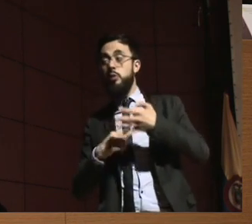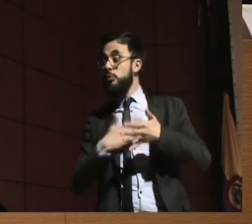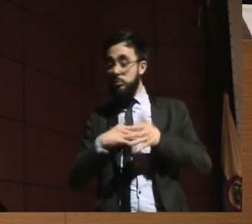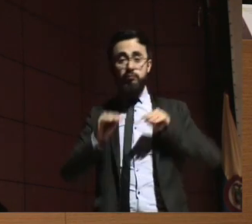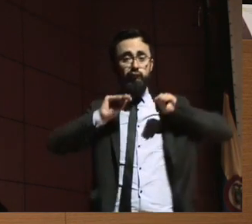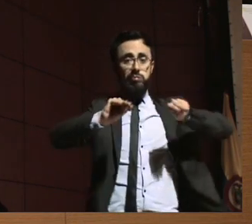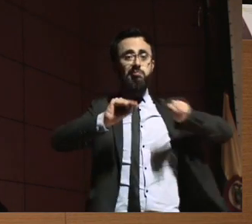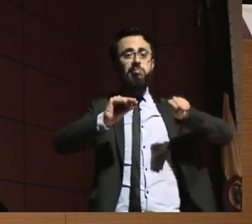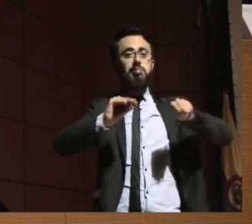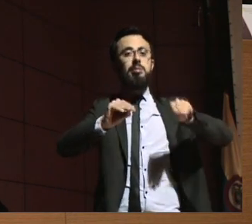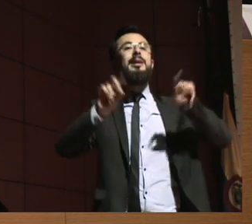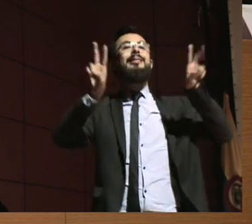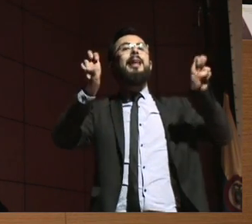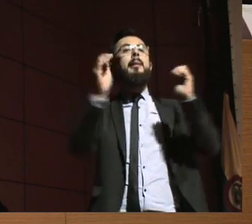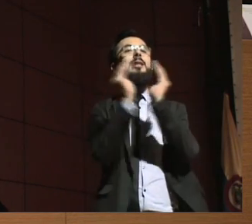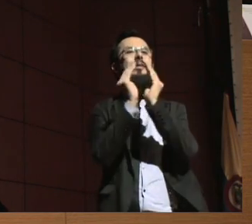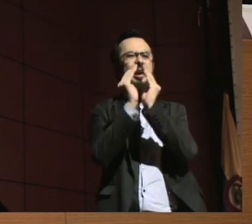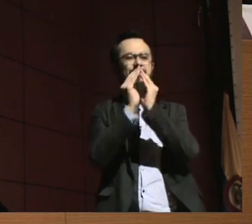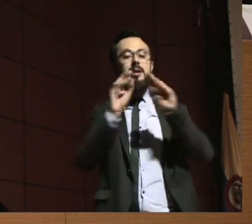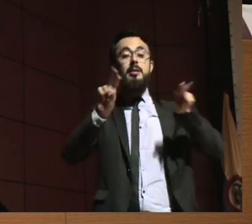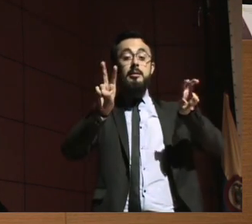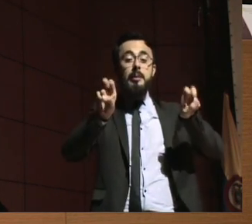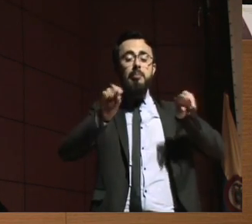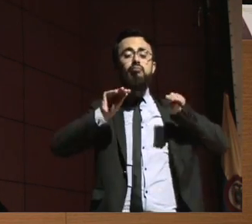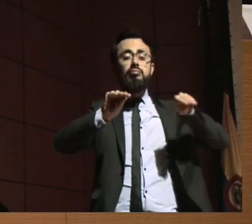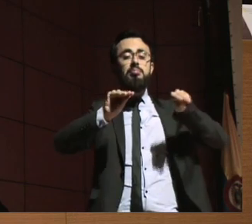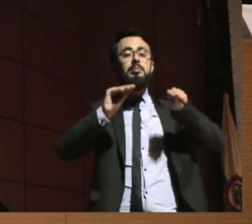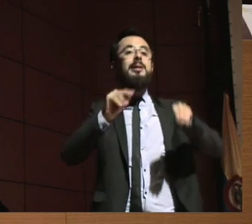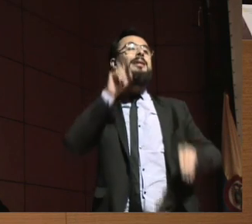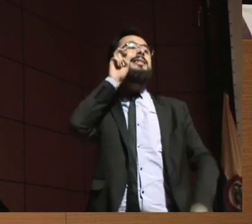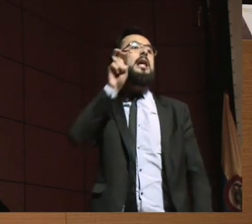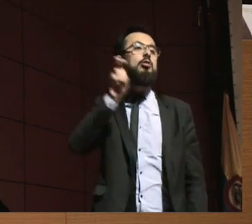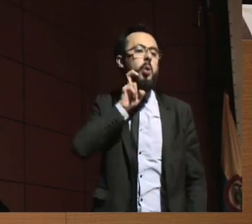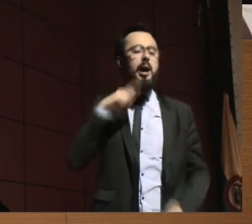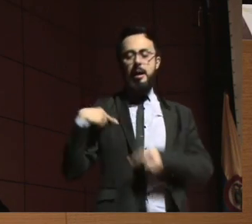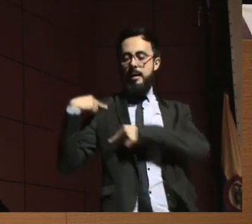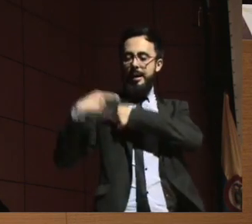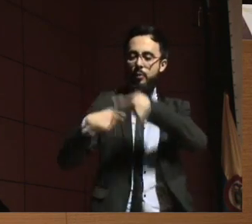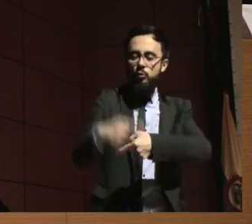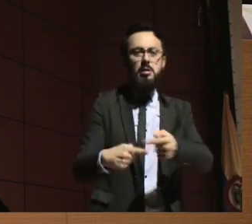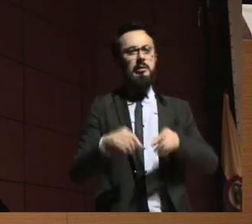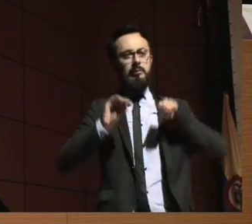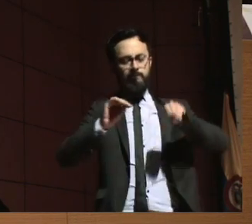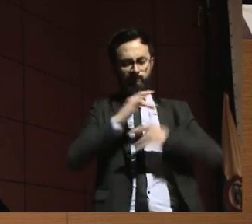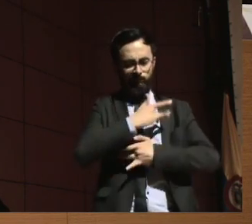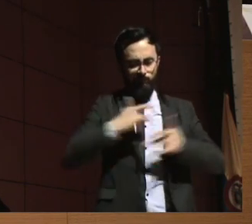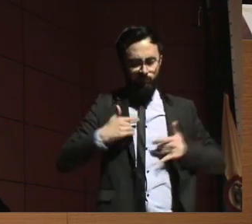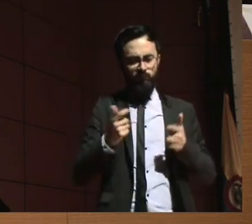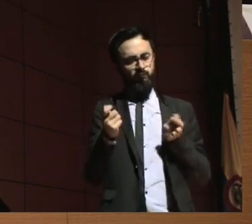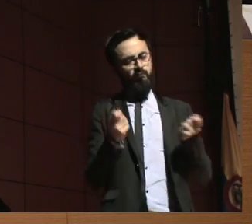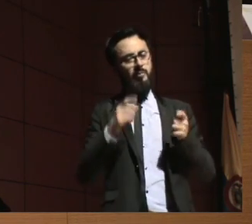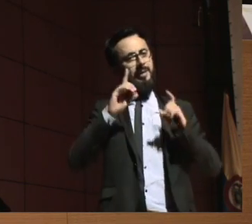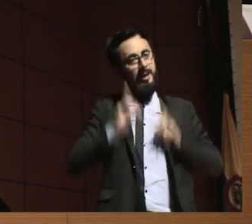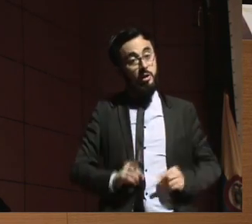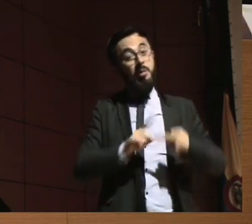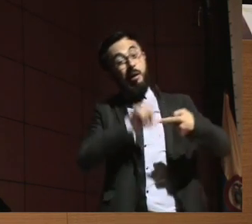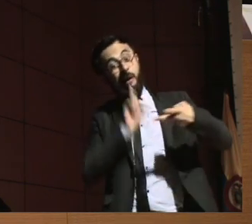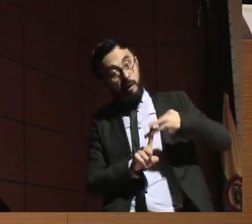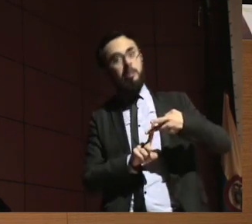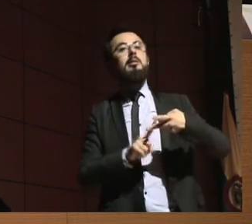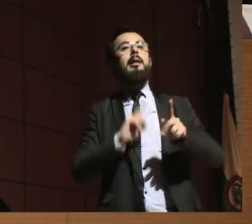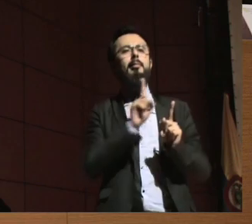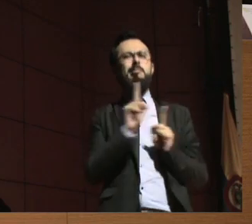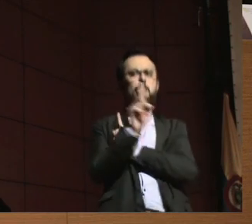salud sexual y salud reproductiva, sino también en temas de la interdicción y en eso cómo afecta sus derechos. Y las preguntas que